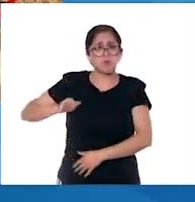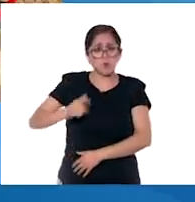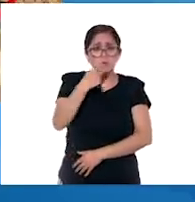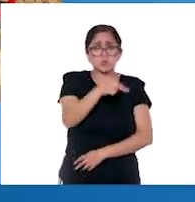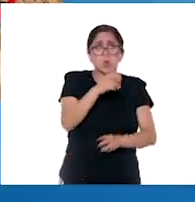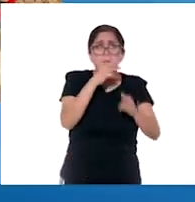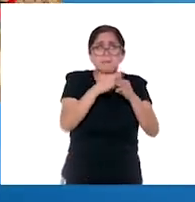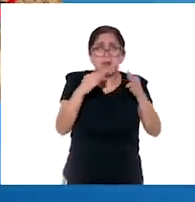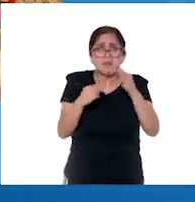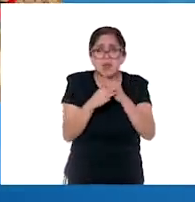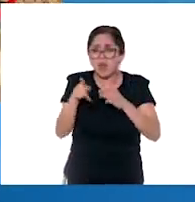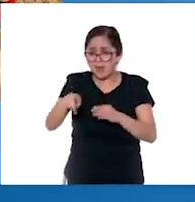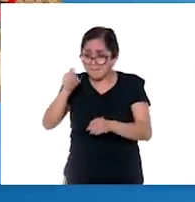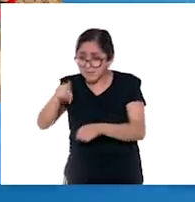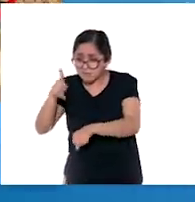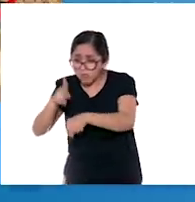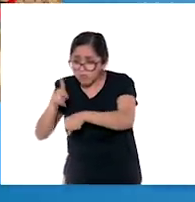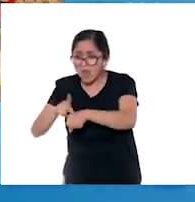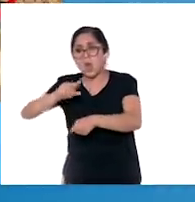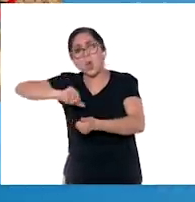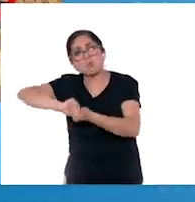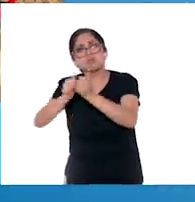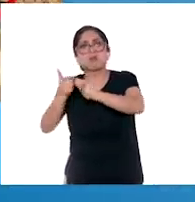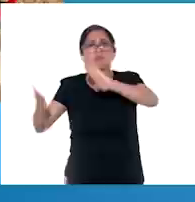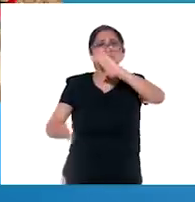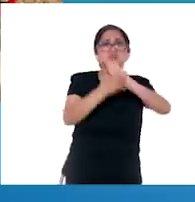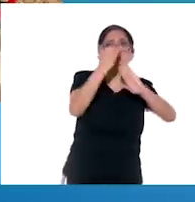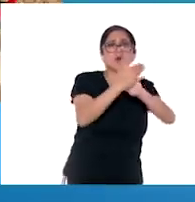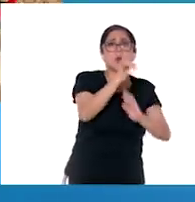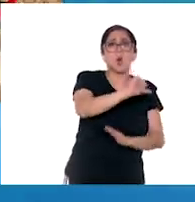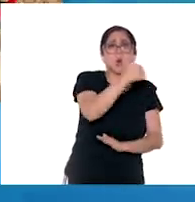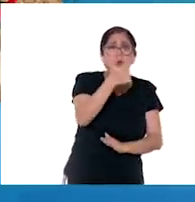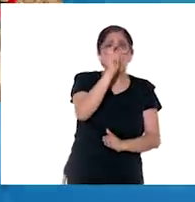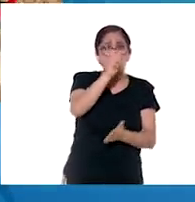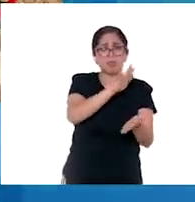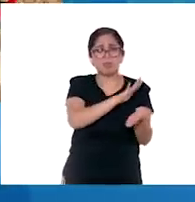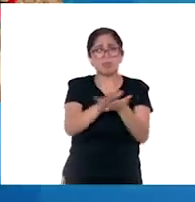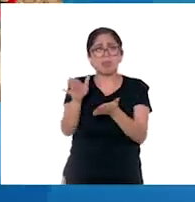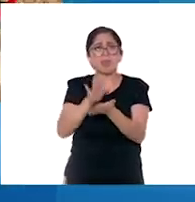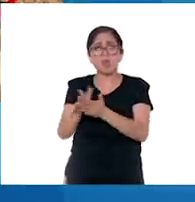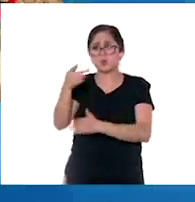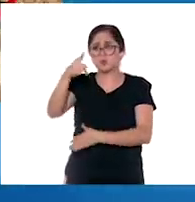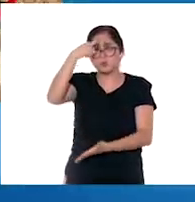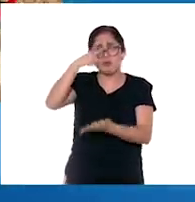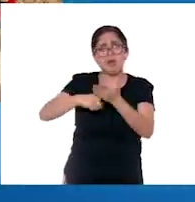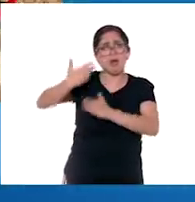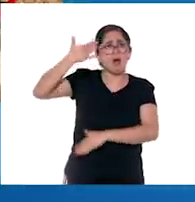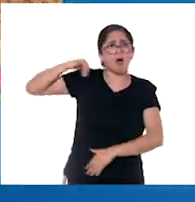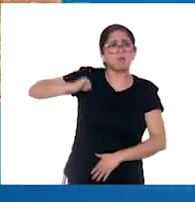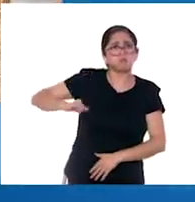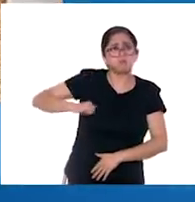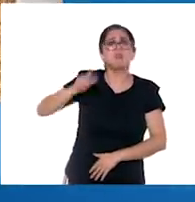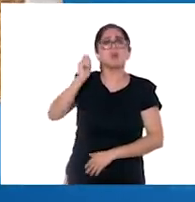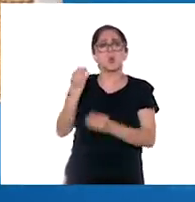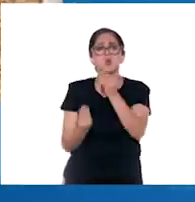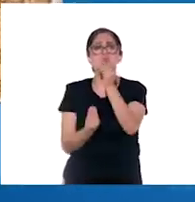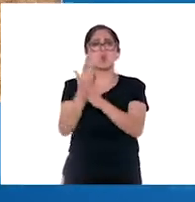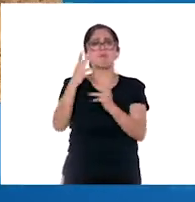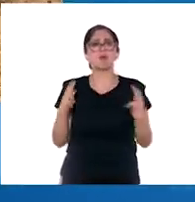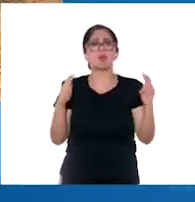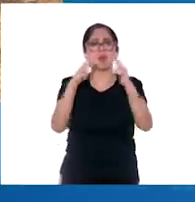para construir iglesias sobre las pirámides. Acabaron simbólicamente con las creencias antiguas, introduciendo la nueva religión.